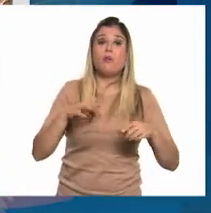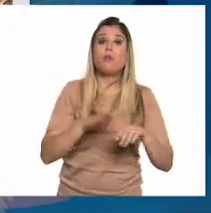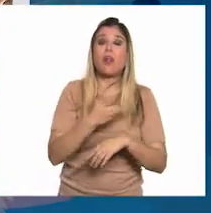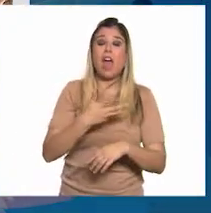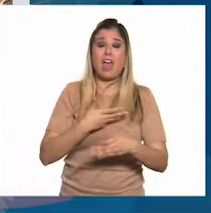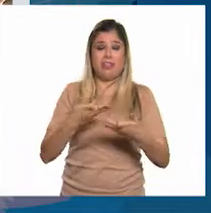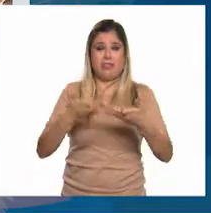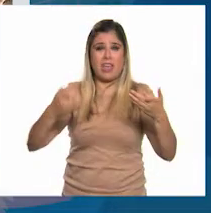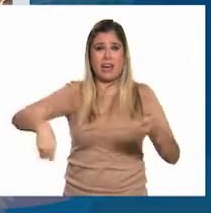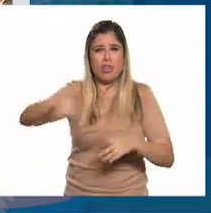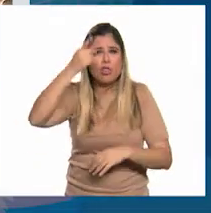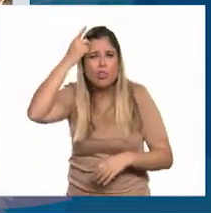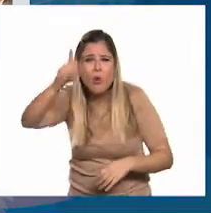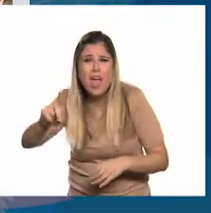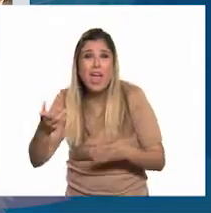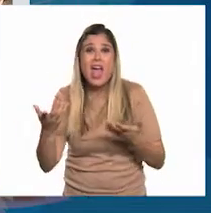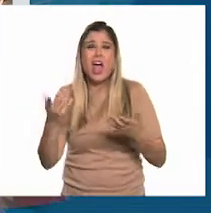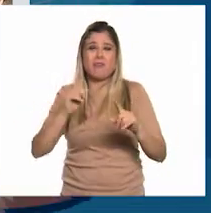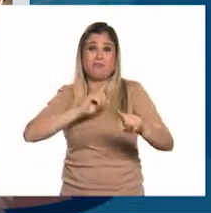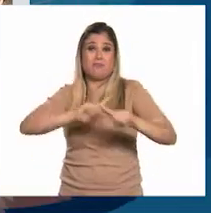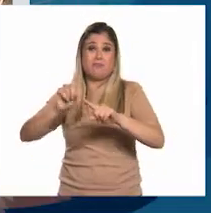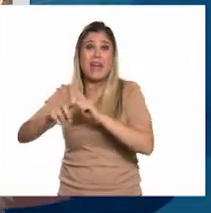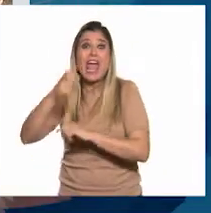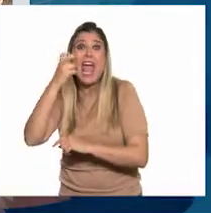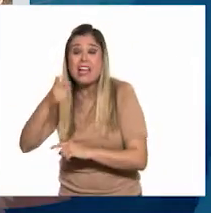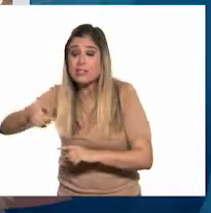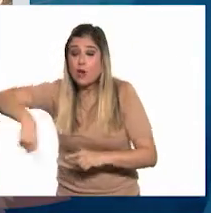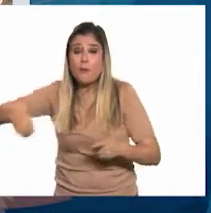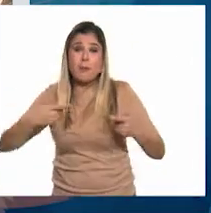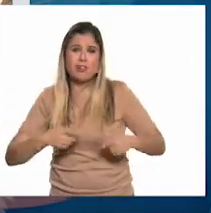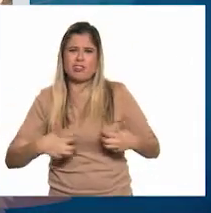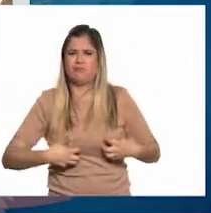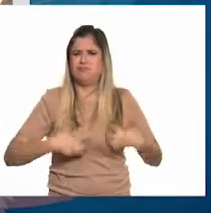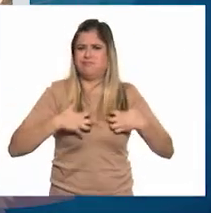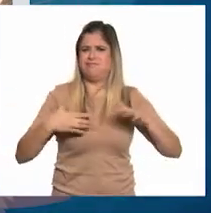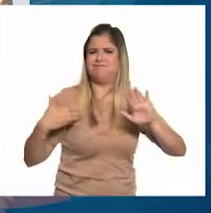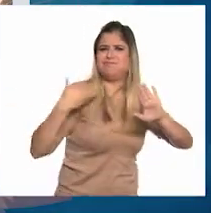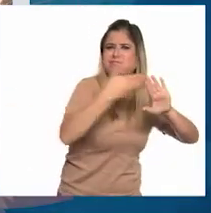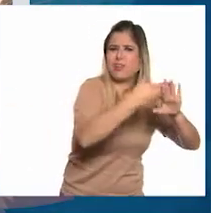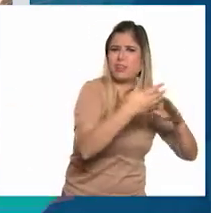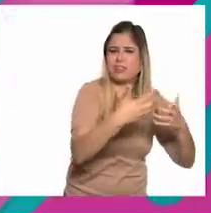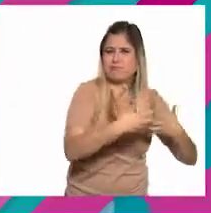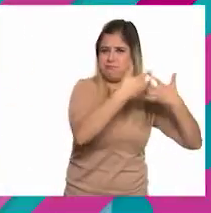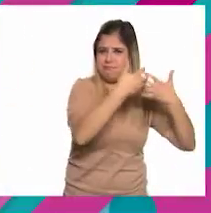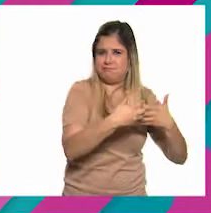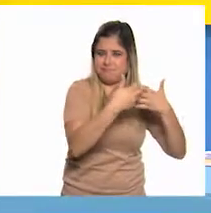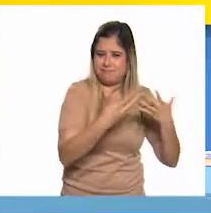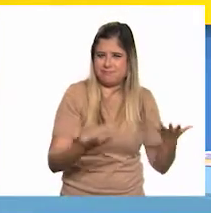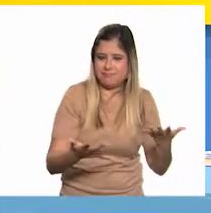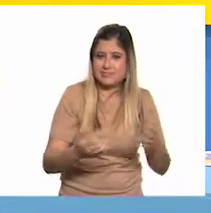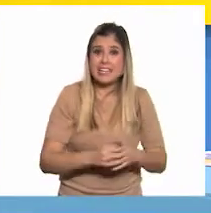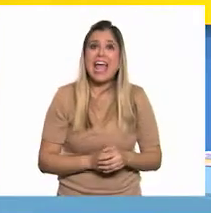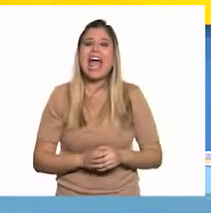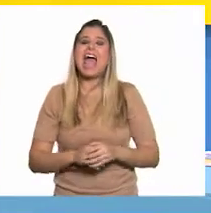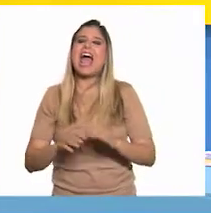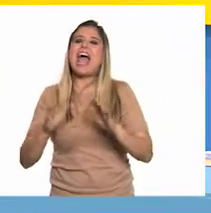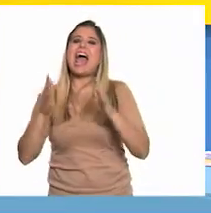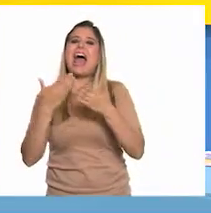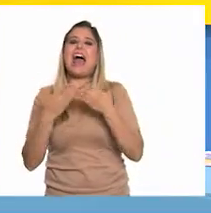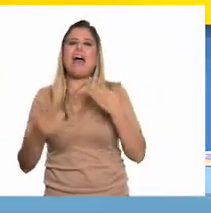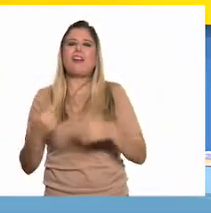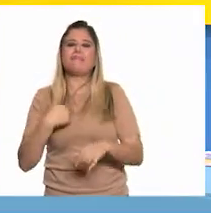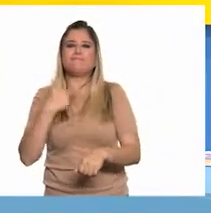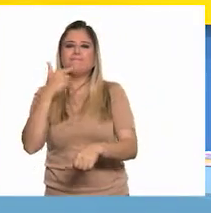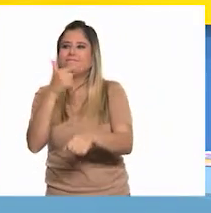entre otros, lo cual crea un entorno de incertidumbre para las industrias. Ahora me doy cuenta, profesor, porque a